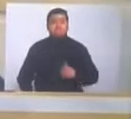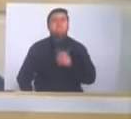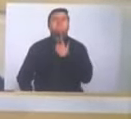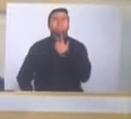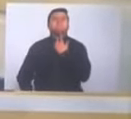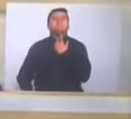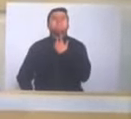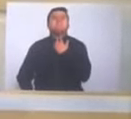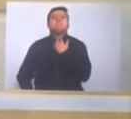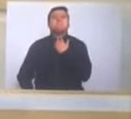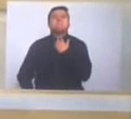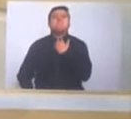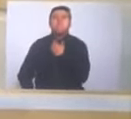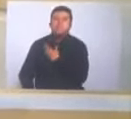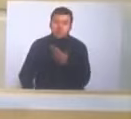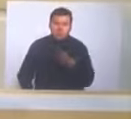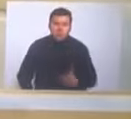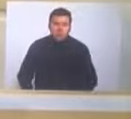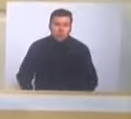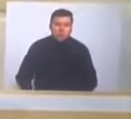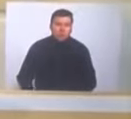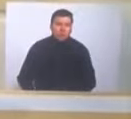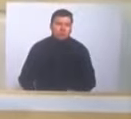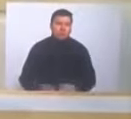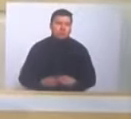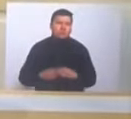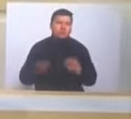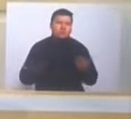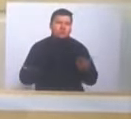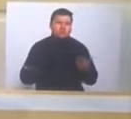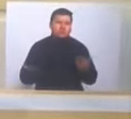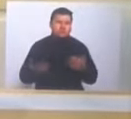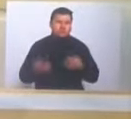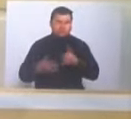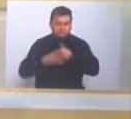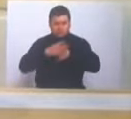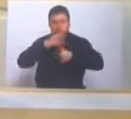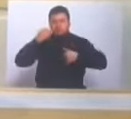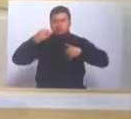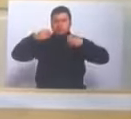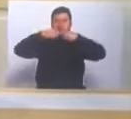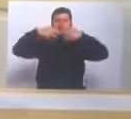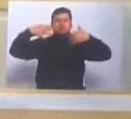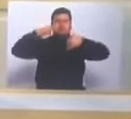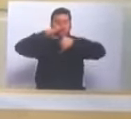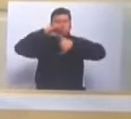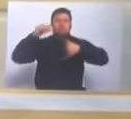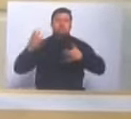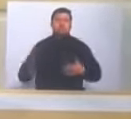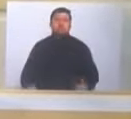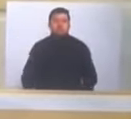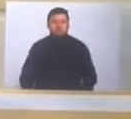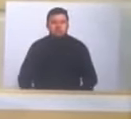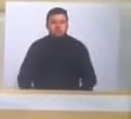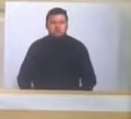que me explicaran cómo van a sacar el mercado de la costa atlántica adelante